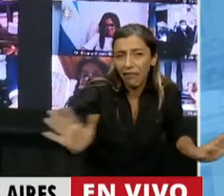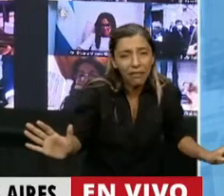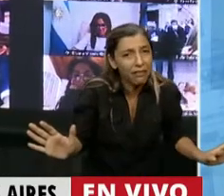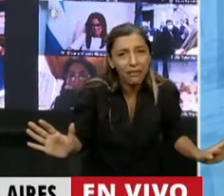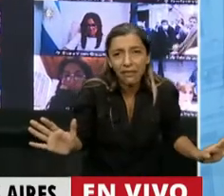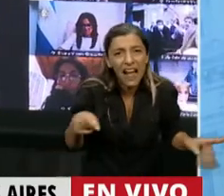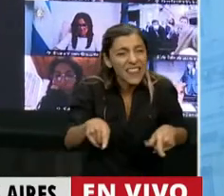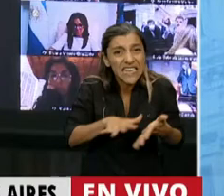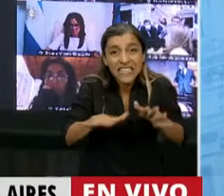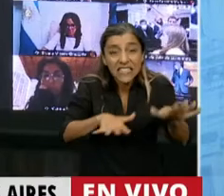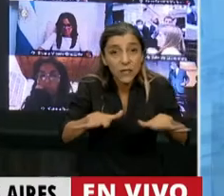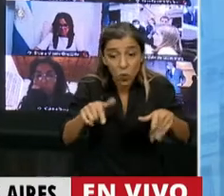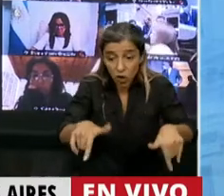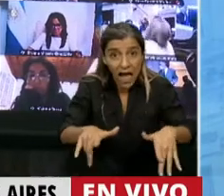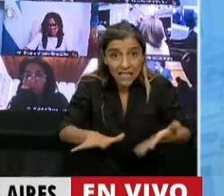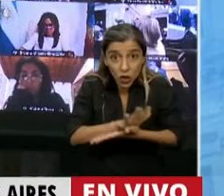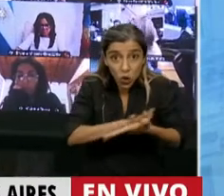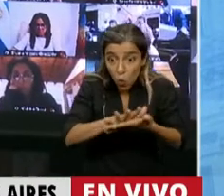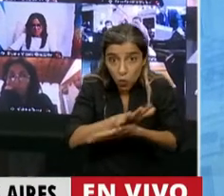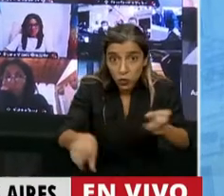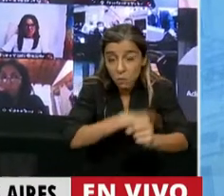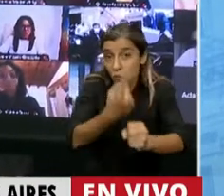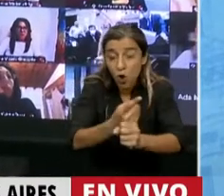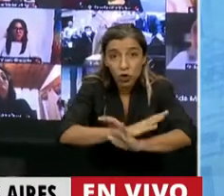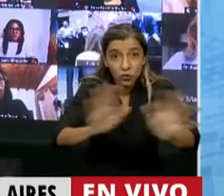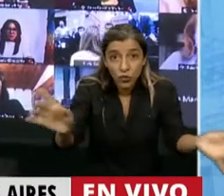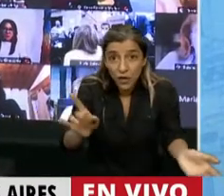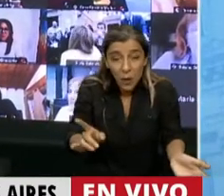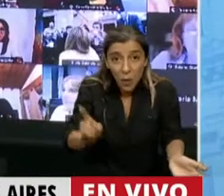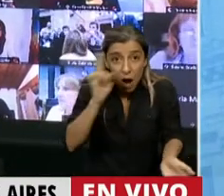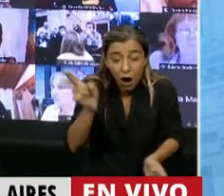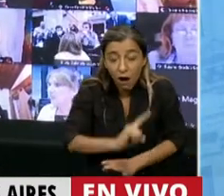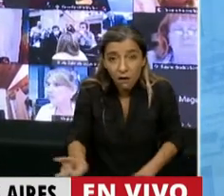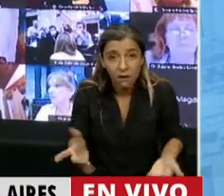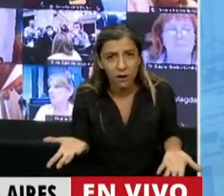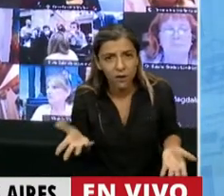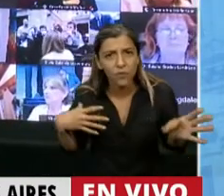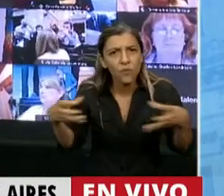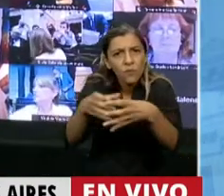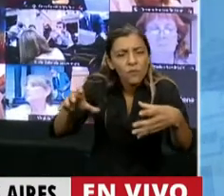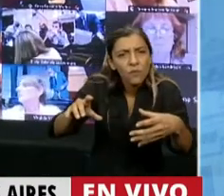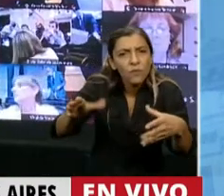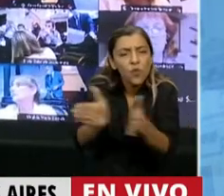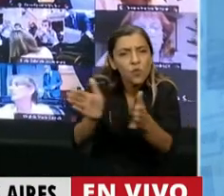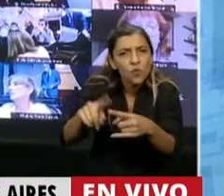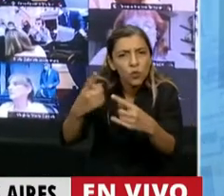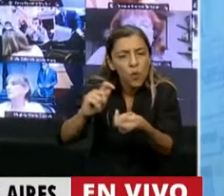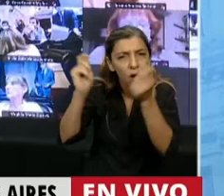Es impresionante porque que el bloque de Juntos por el Cambio, que están completamente marginados,